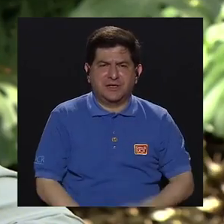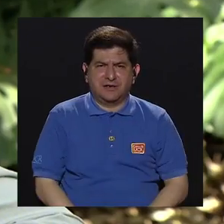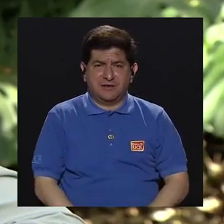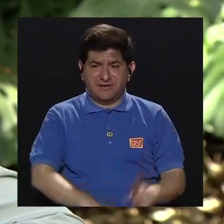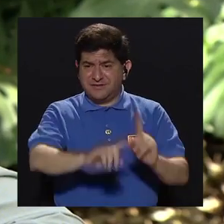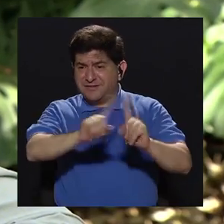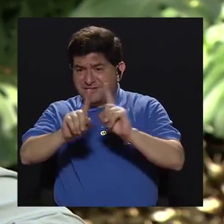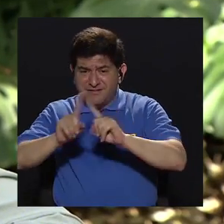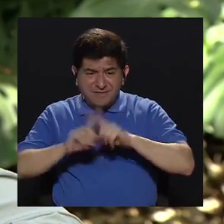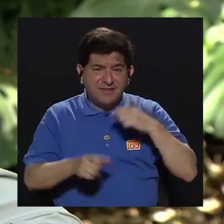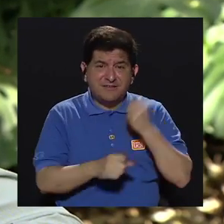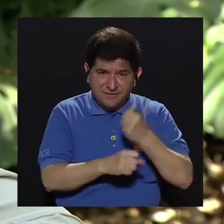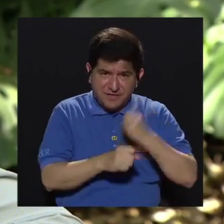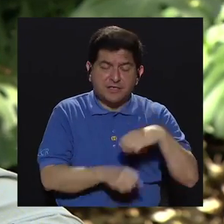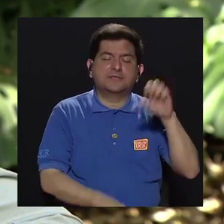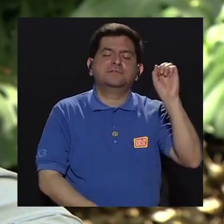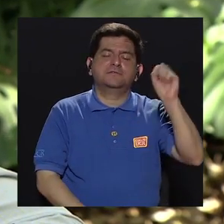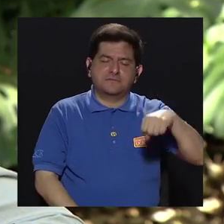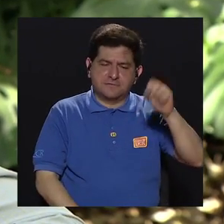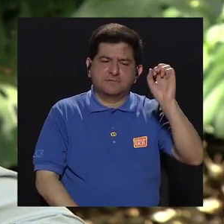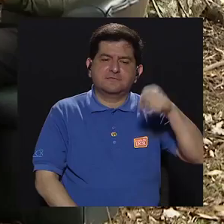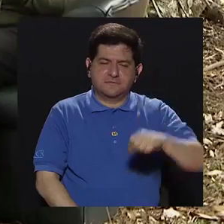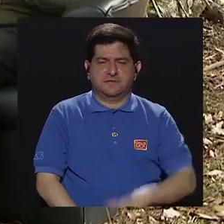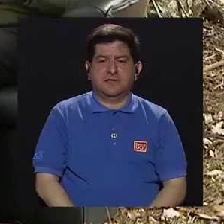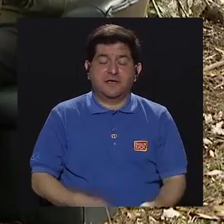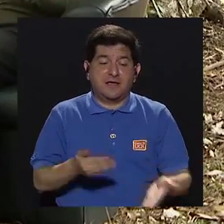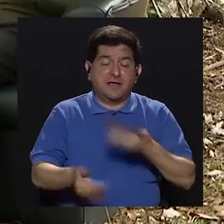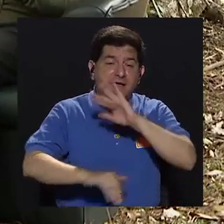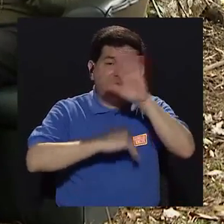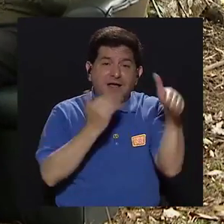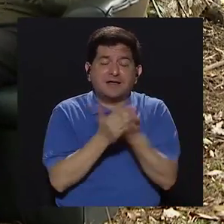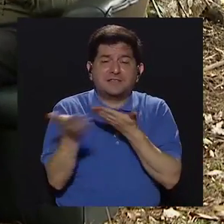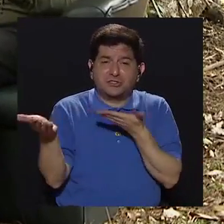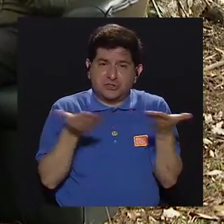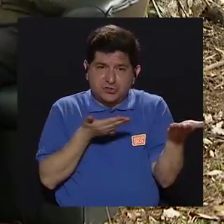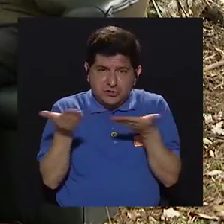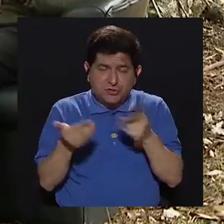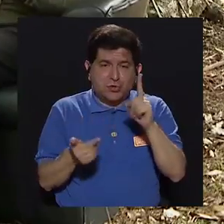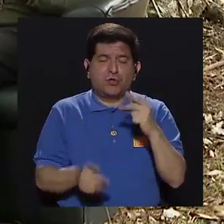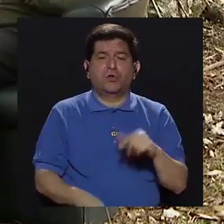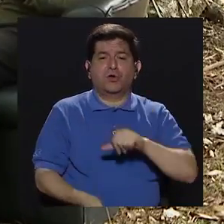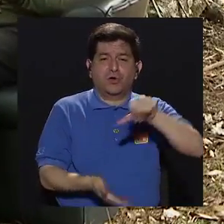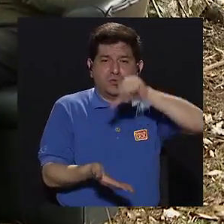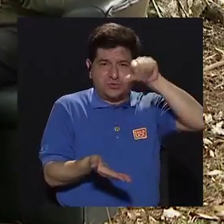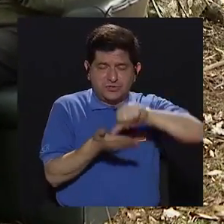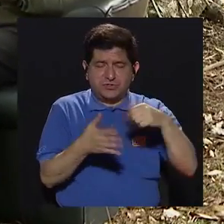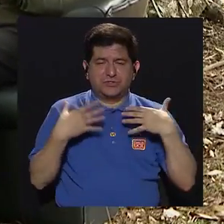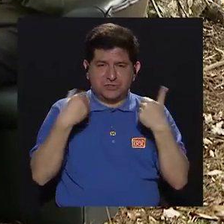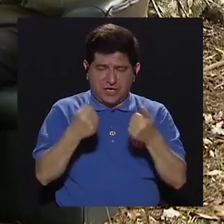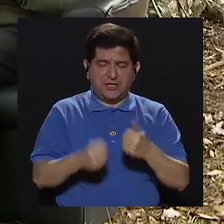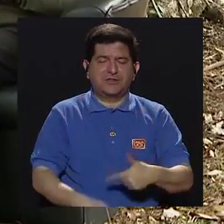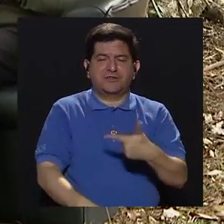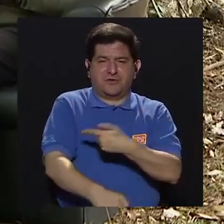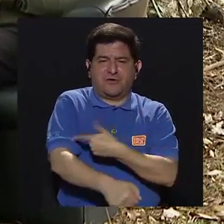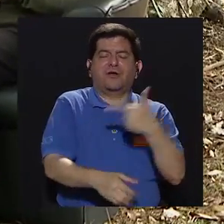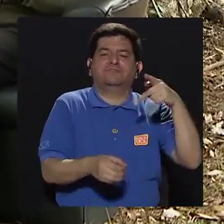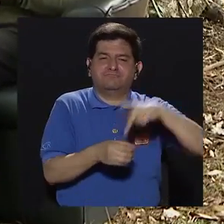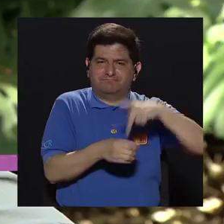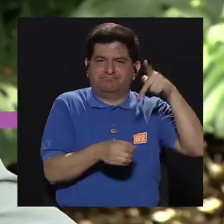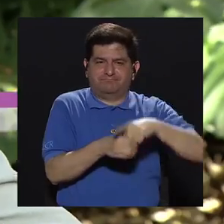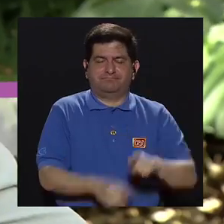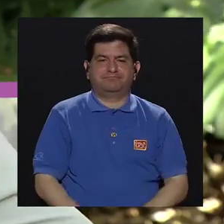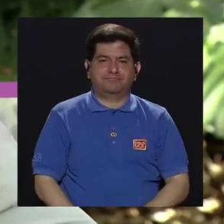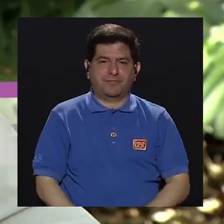son múltiples las labores. Son múltiples las labores, y en casi todos los servicios de un centro de salud está presente enfermería.